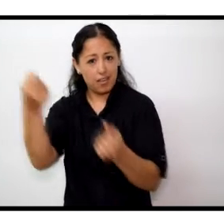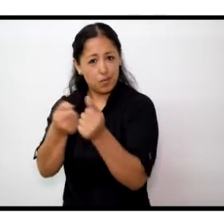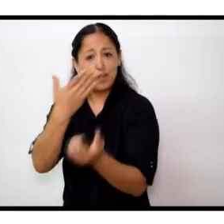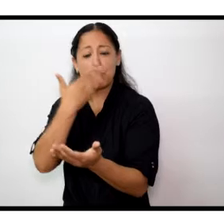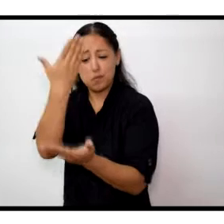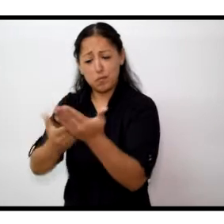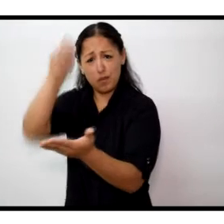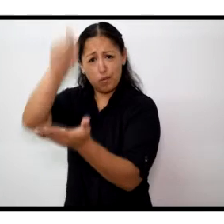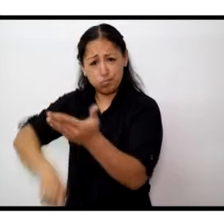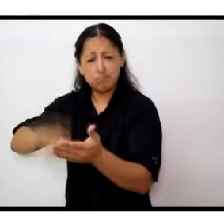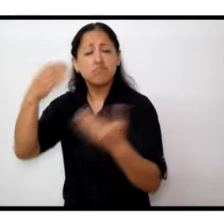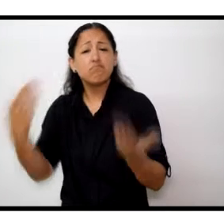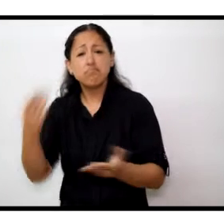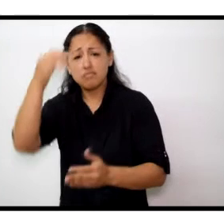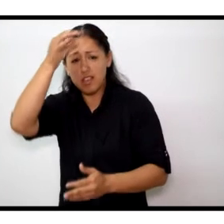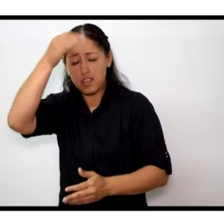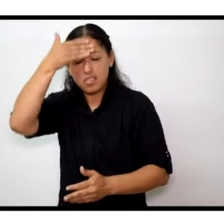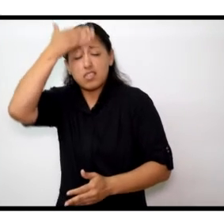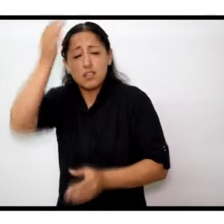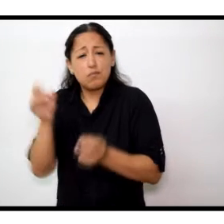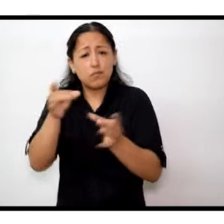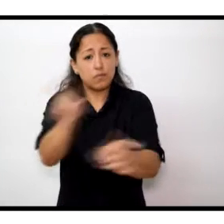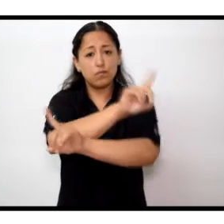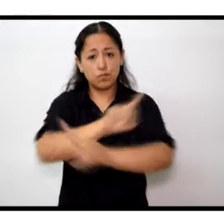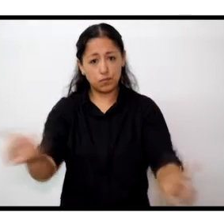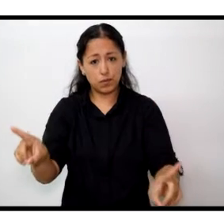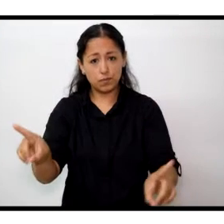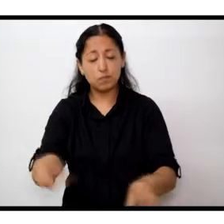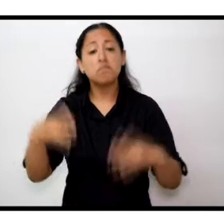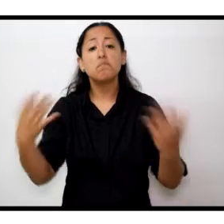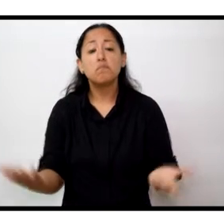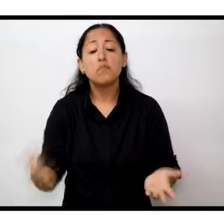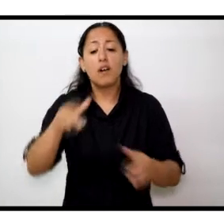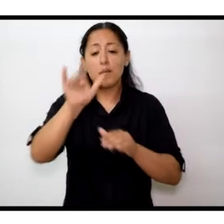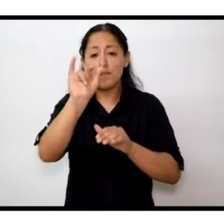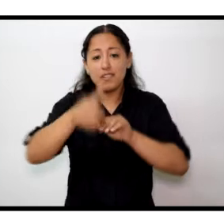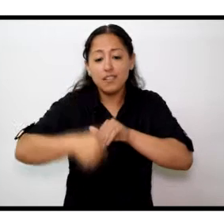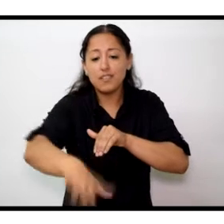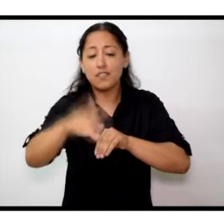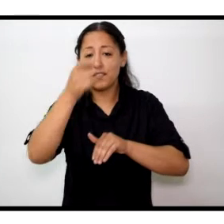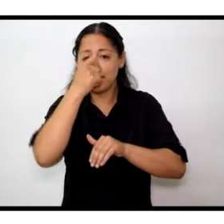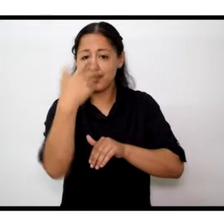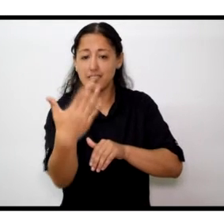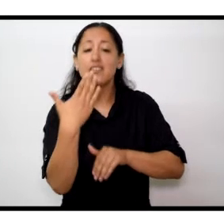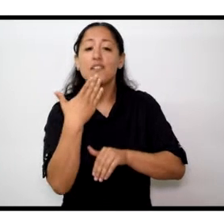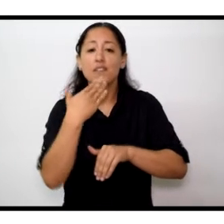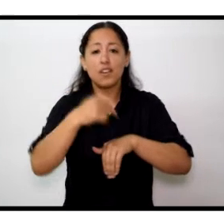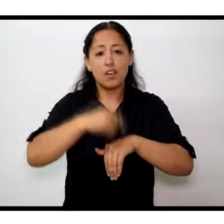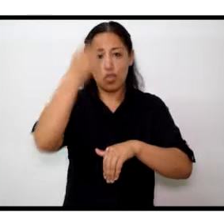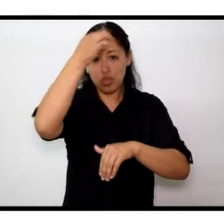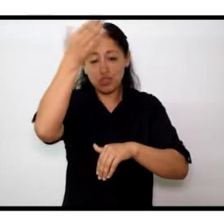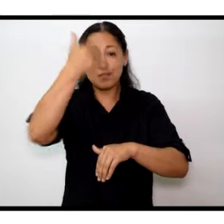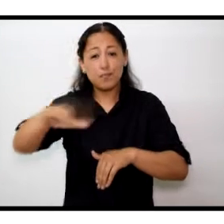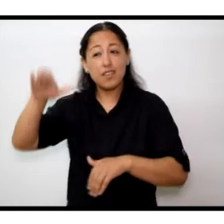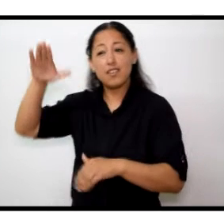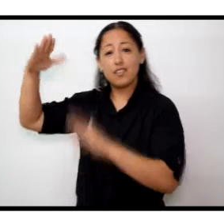transmisibles. Esto va a ser este miércoles 23 de abril a las 12 y 30 en la Casa de Gobierno de Paraná. Por otro lado, les